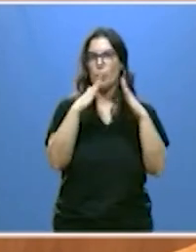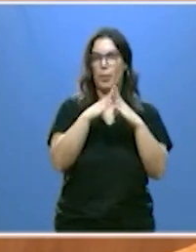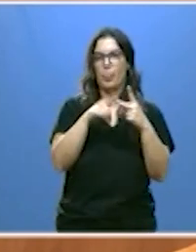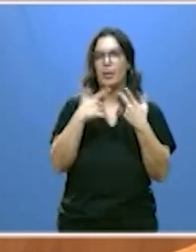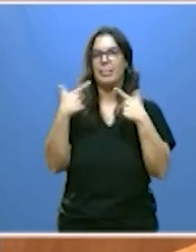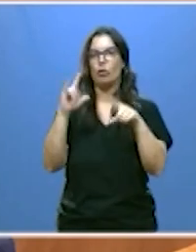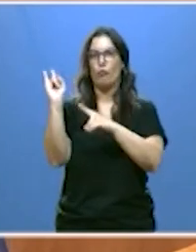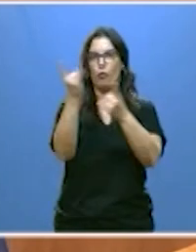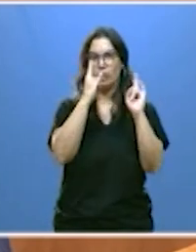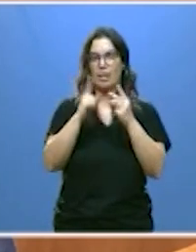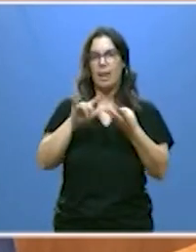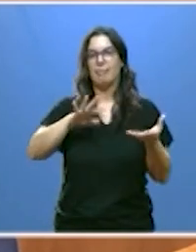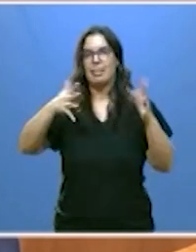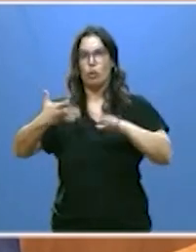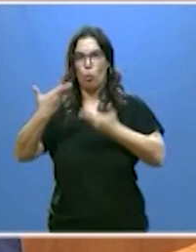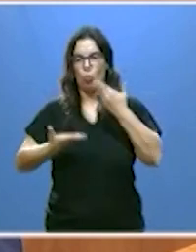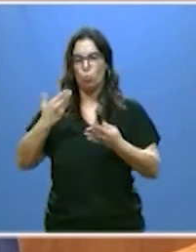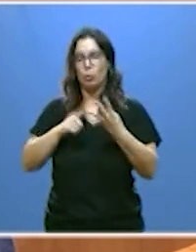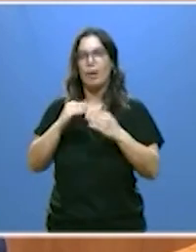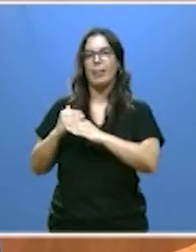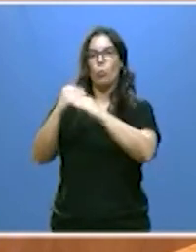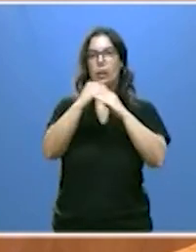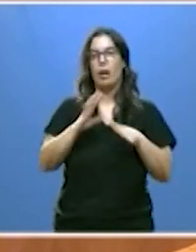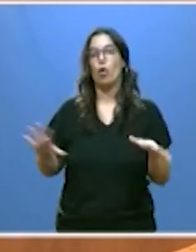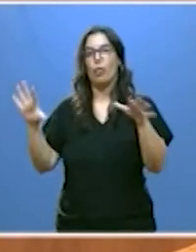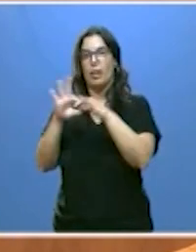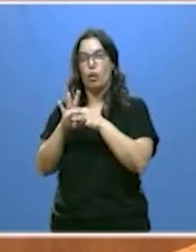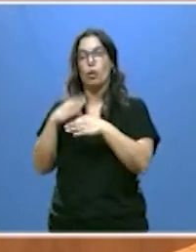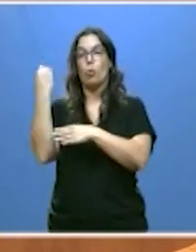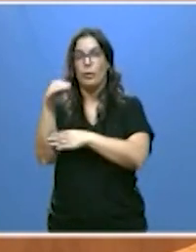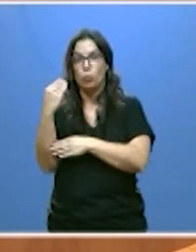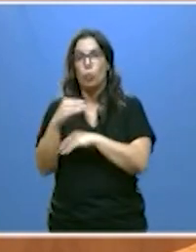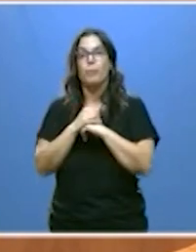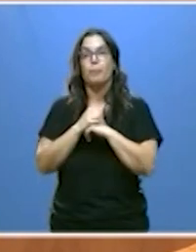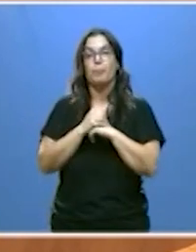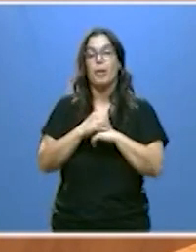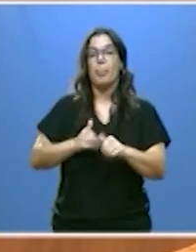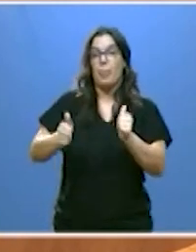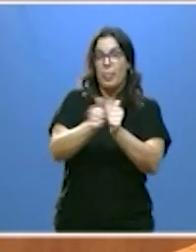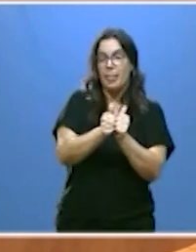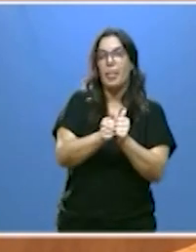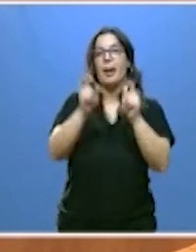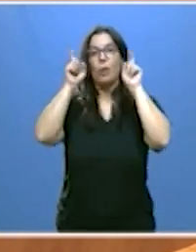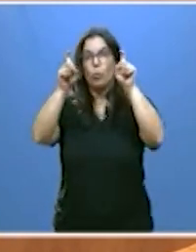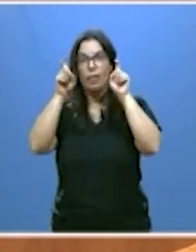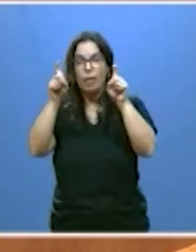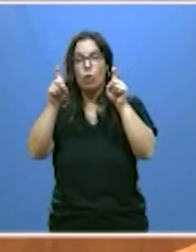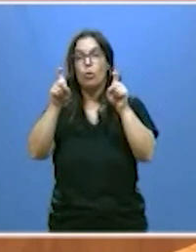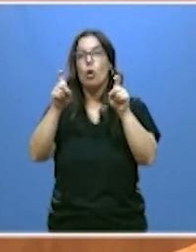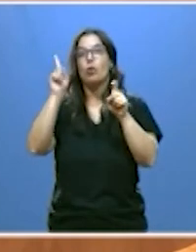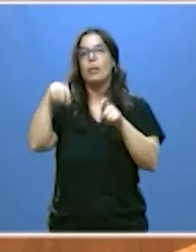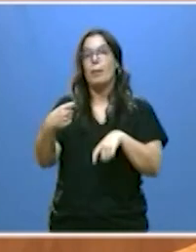forestal, transición justa, igualdad, conciliación y juventud, dependencia, educación o